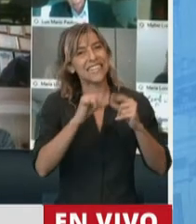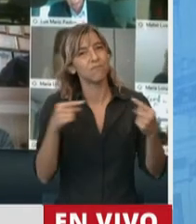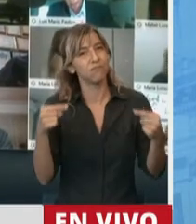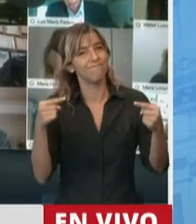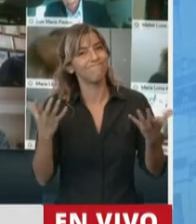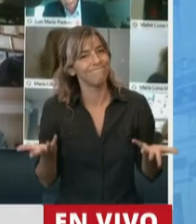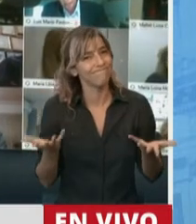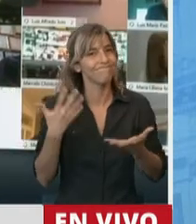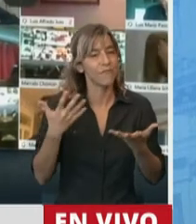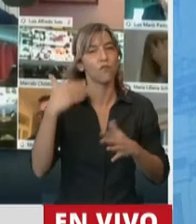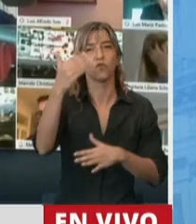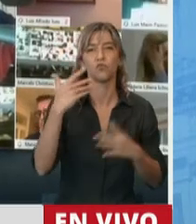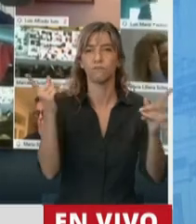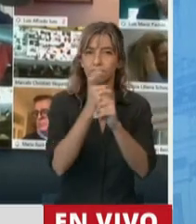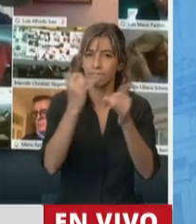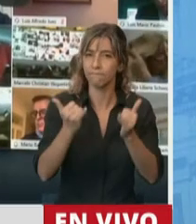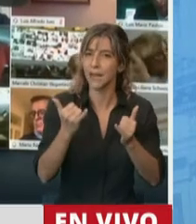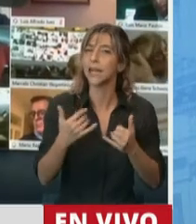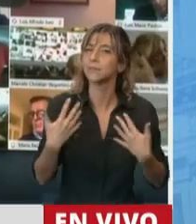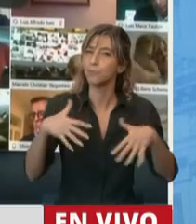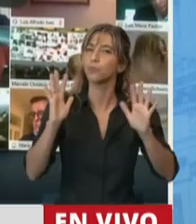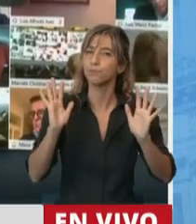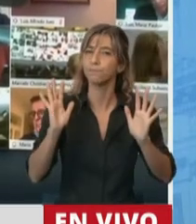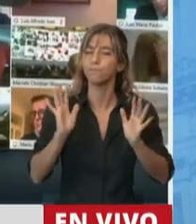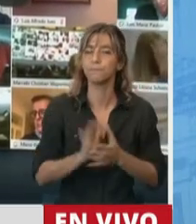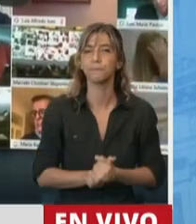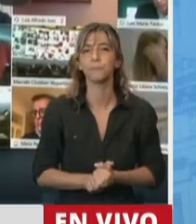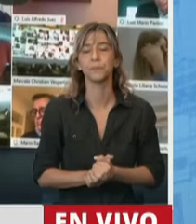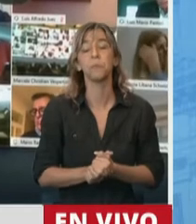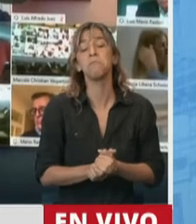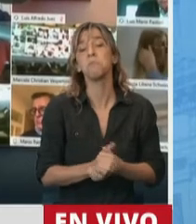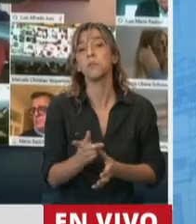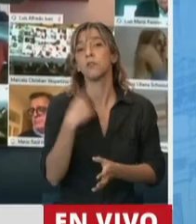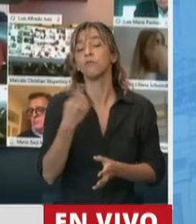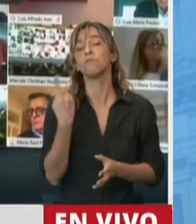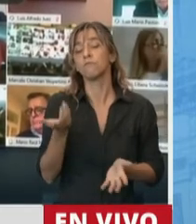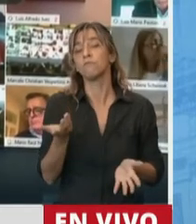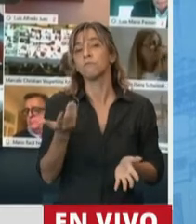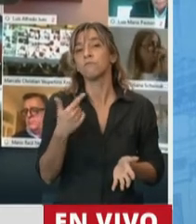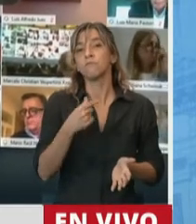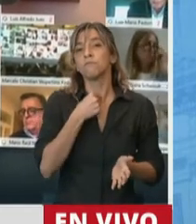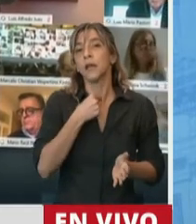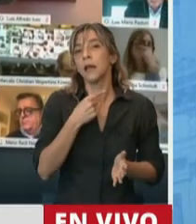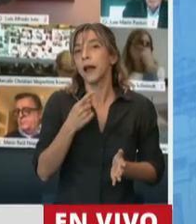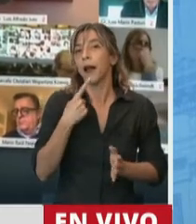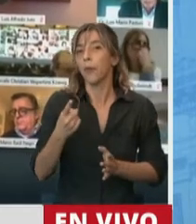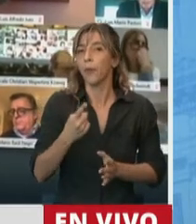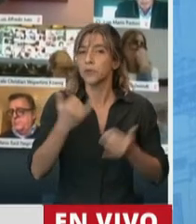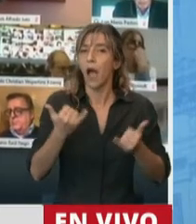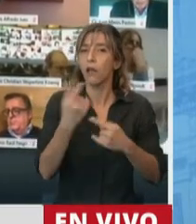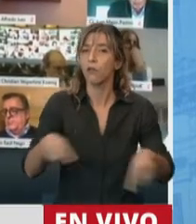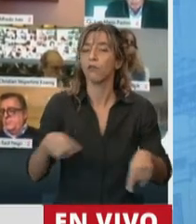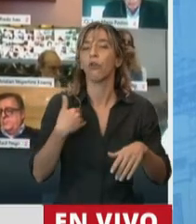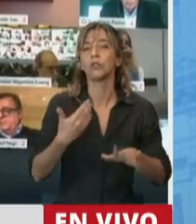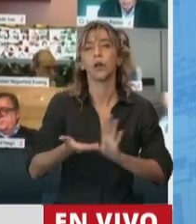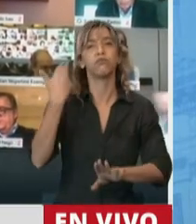va a generar futura conflictividad. Pero hay que decirlo, señor presidente, hay dos temores que han existido desde hace más de 18 años